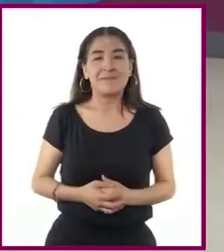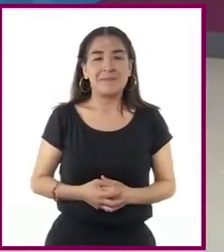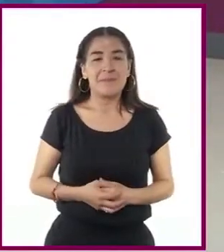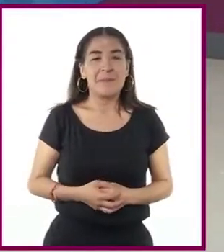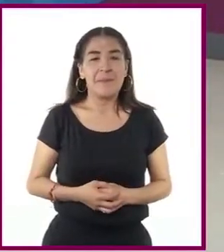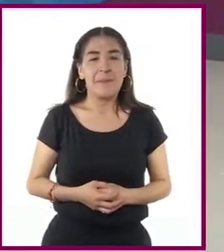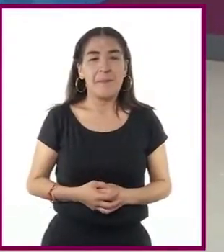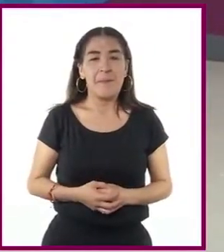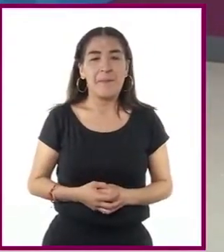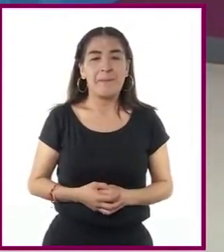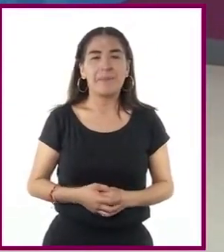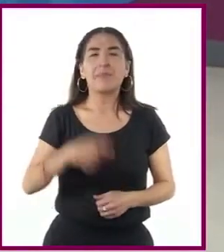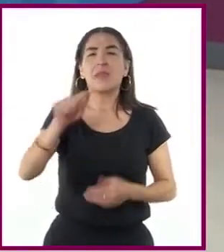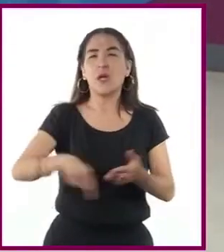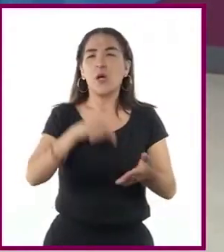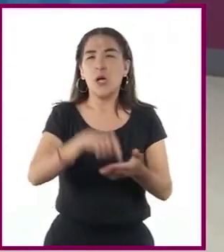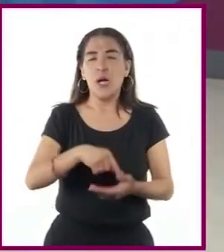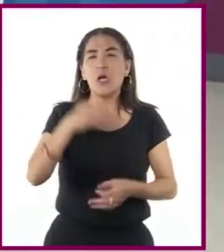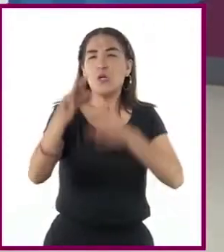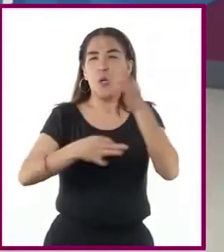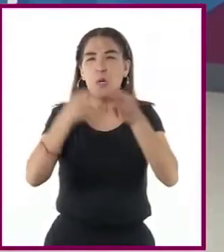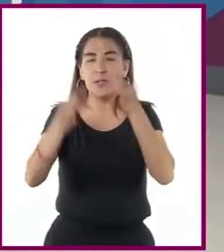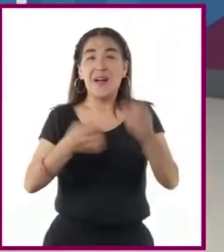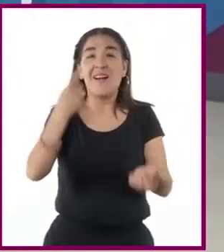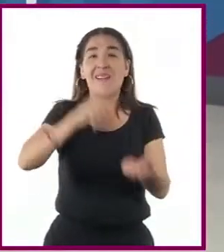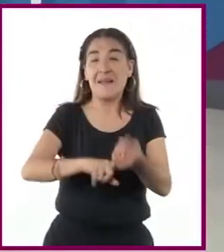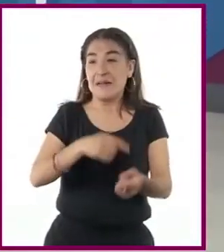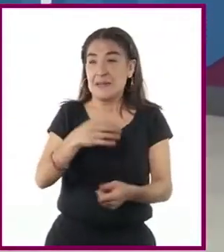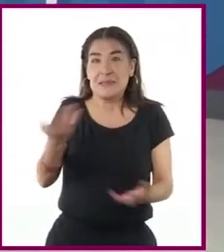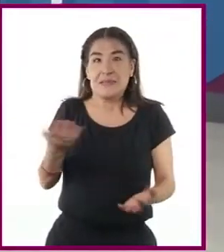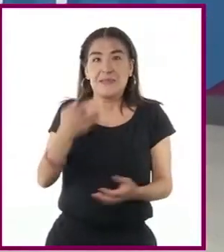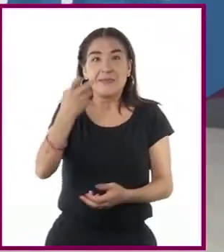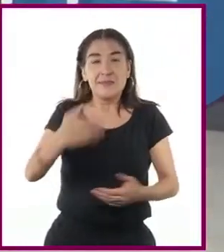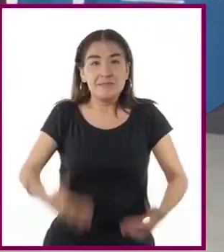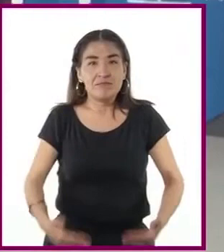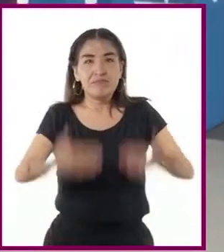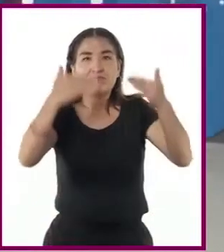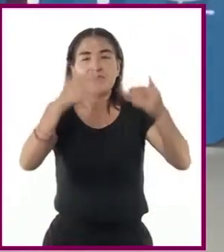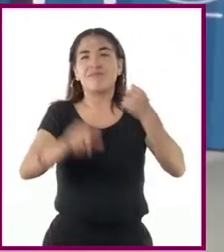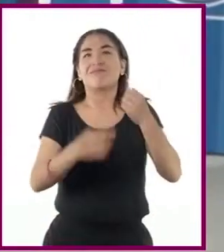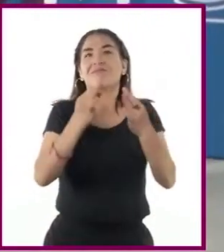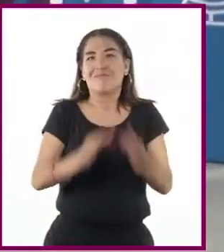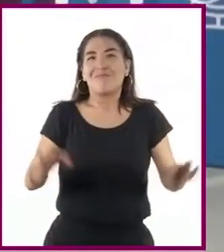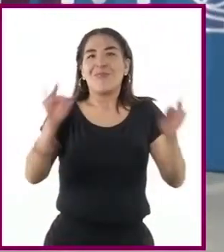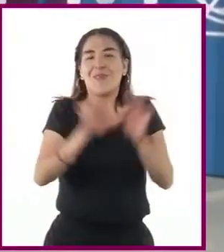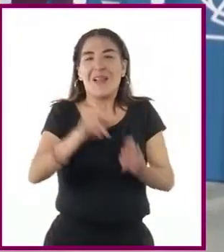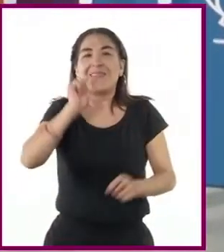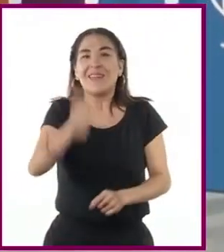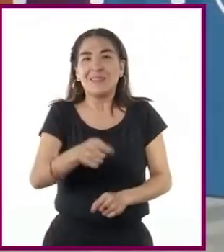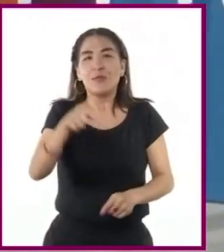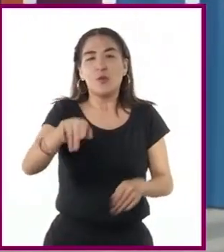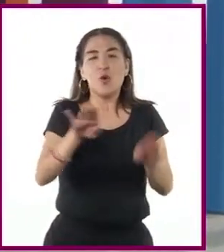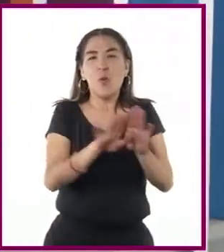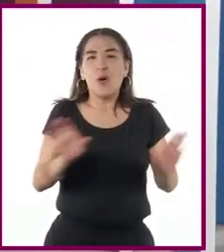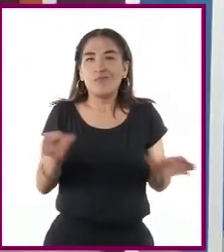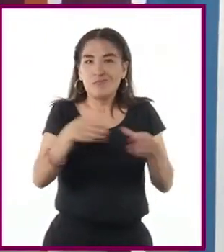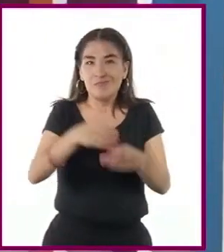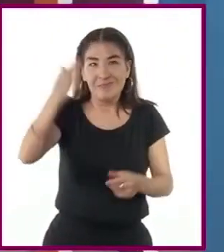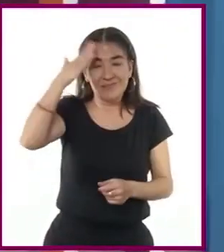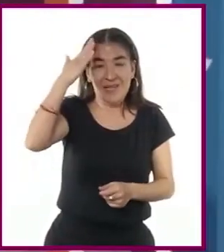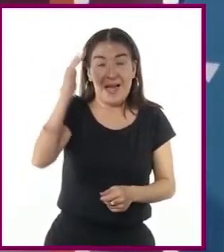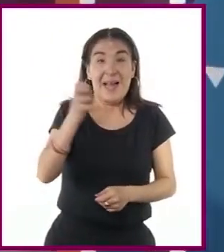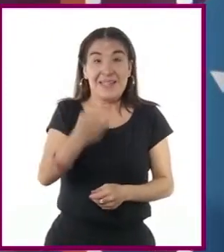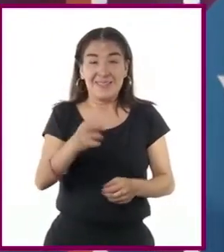Para el matrimonio Schenk, el muro fue de gran impacto, pues ambos creían en el comunismo. De acuerdo con el testimonio,